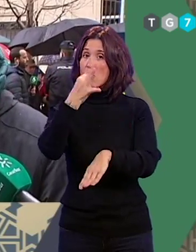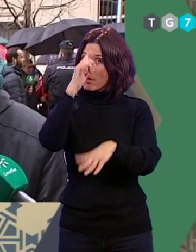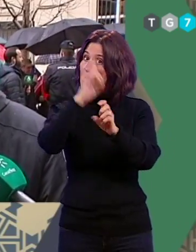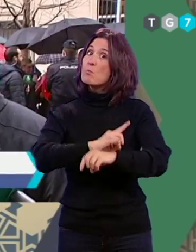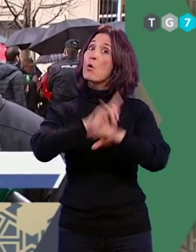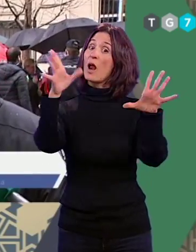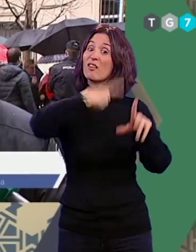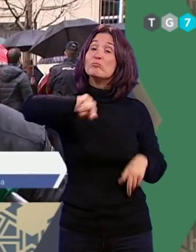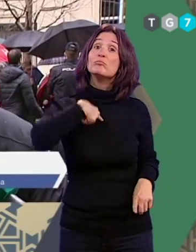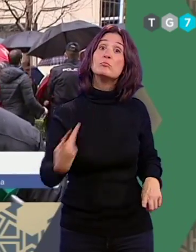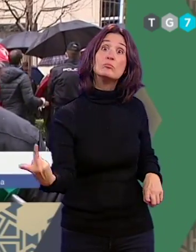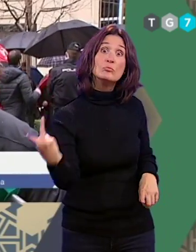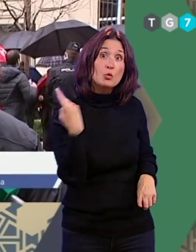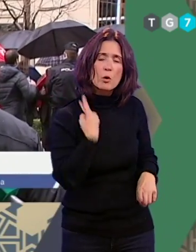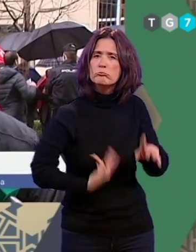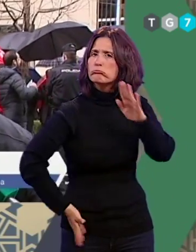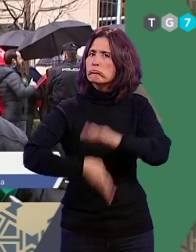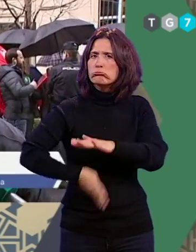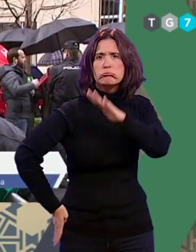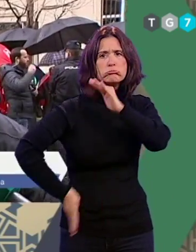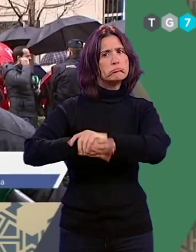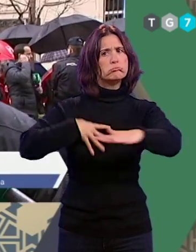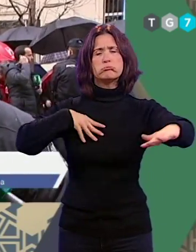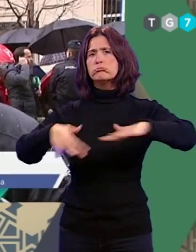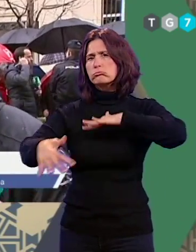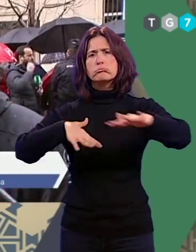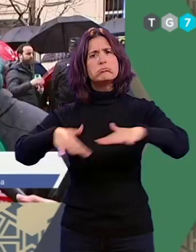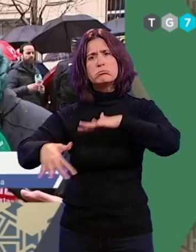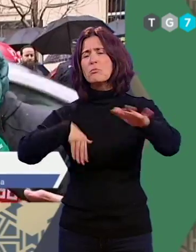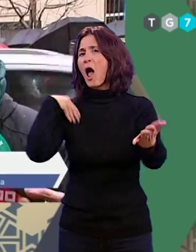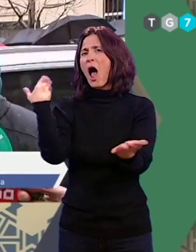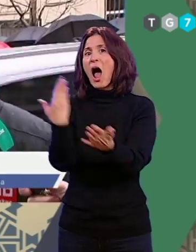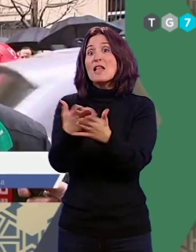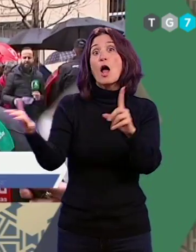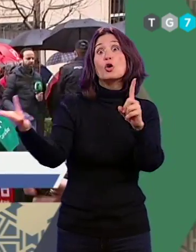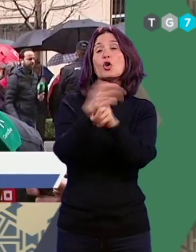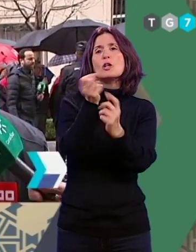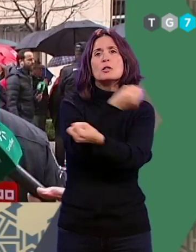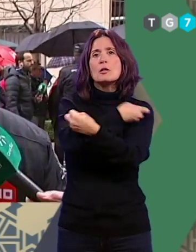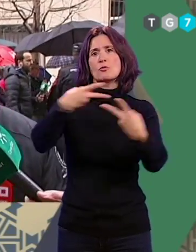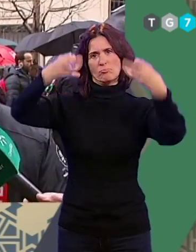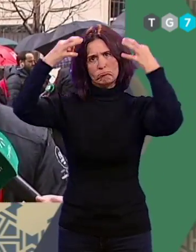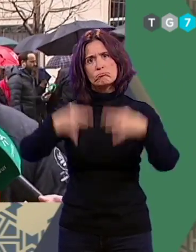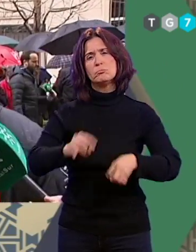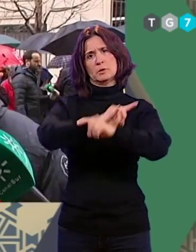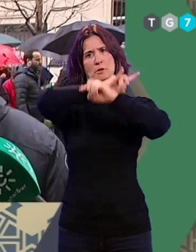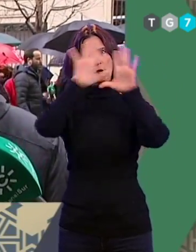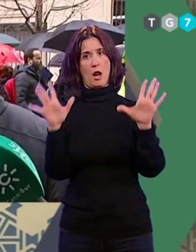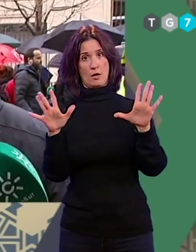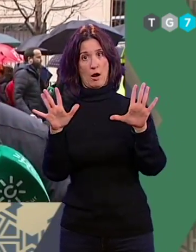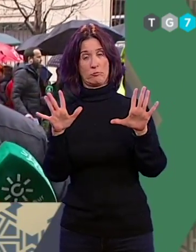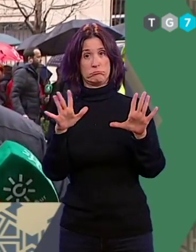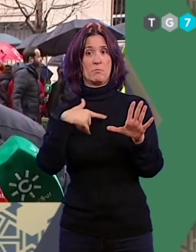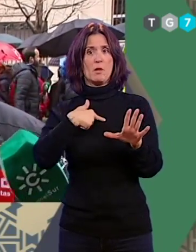los jubilados van a seguir movilizándose hasta tener una respuesta clara y definitiva